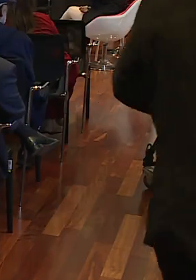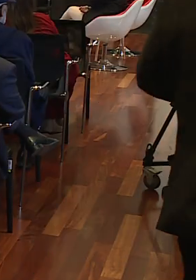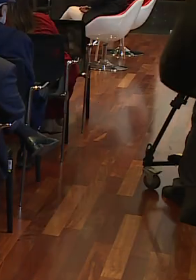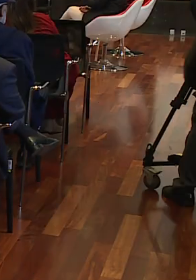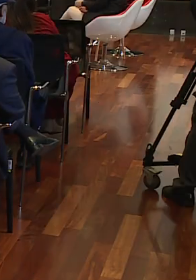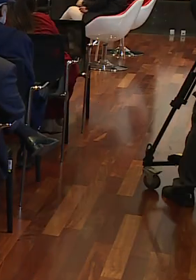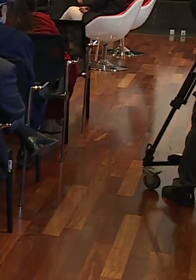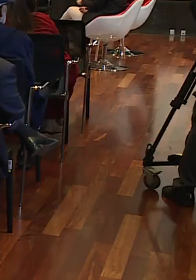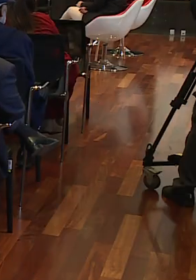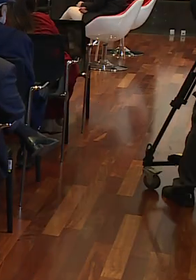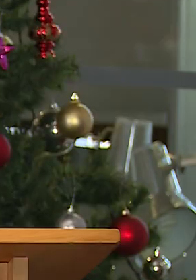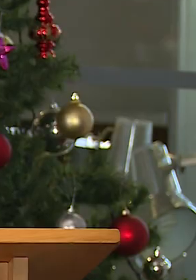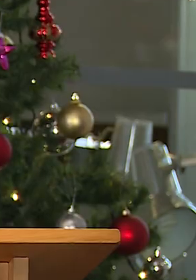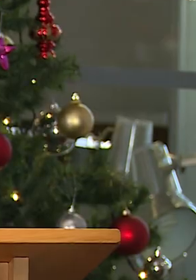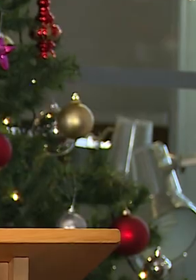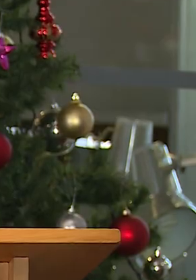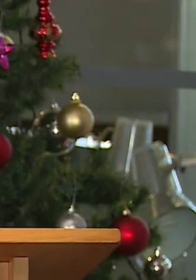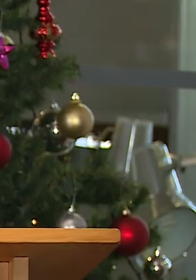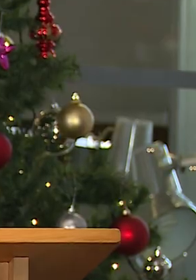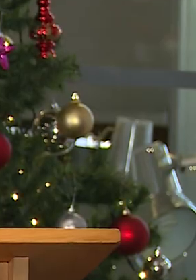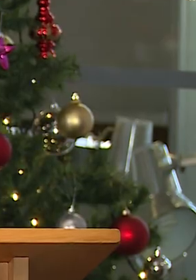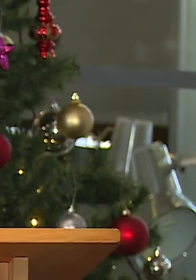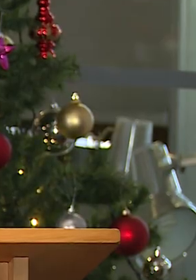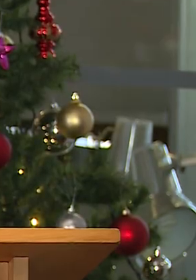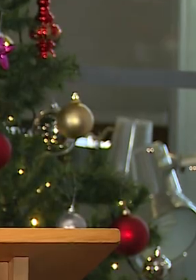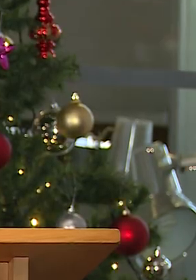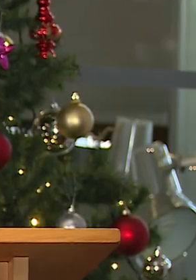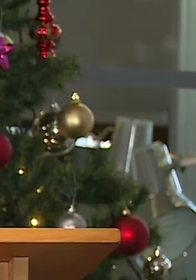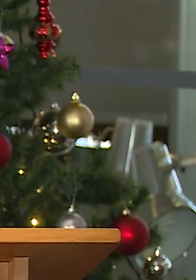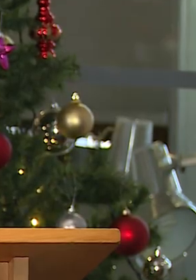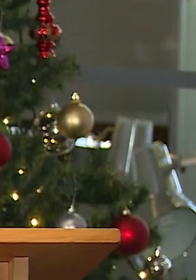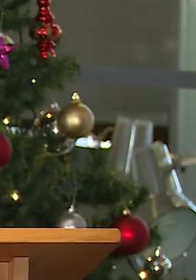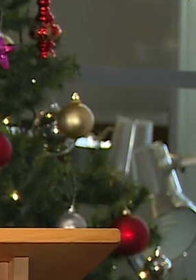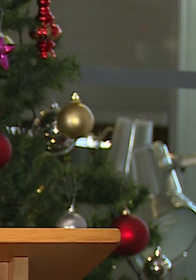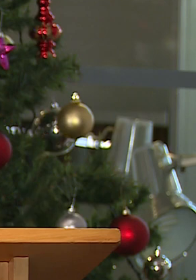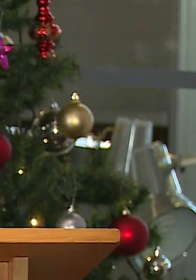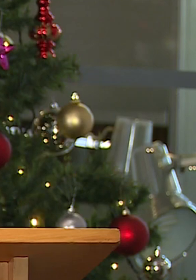streaming en el sitio web www.vcn.cl.